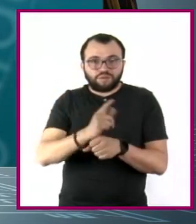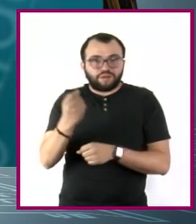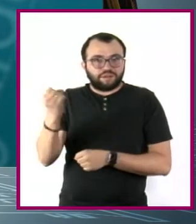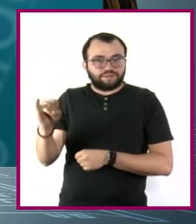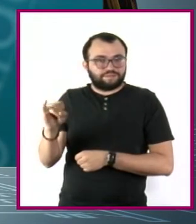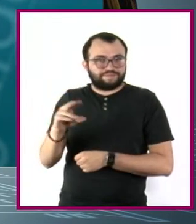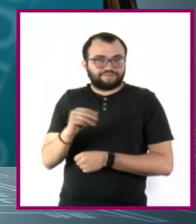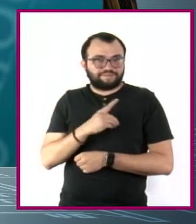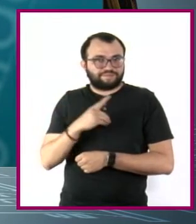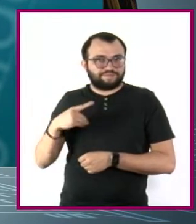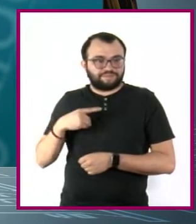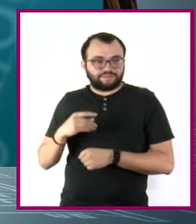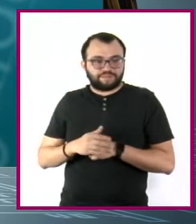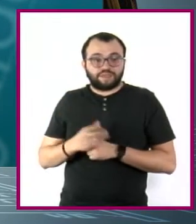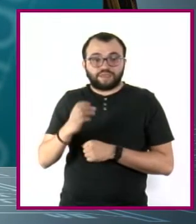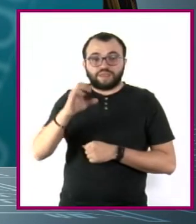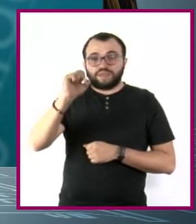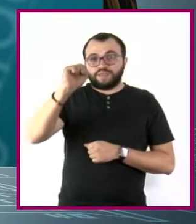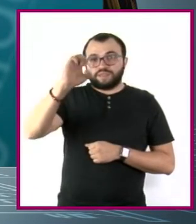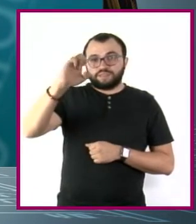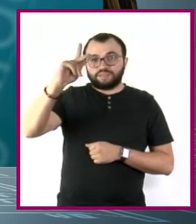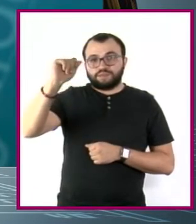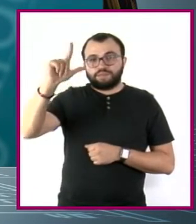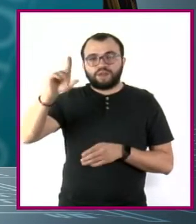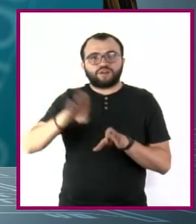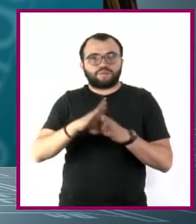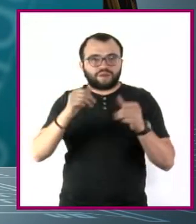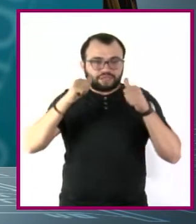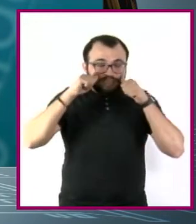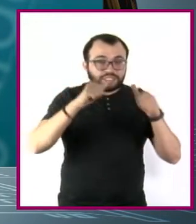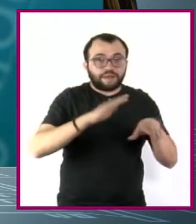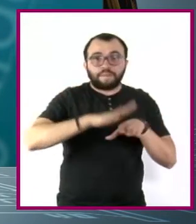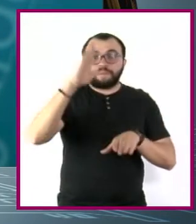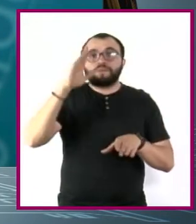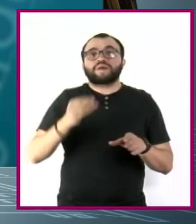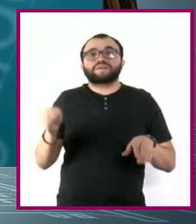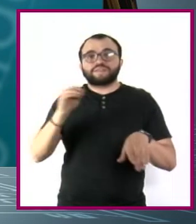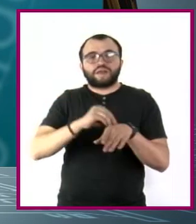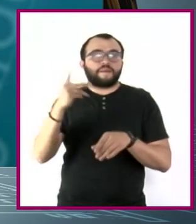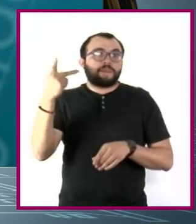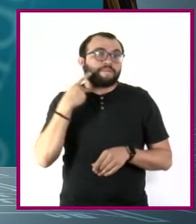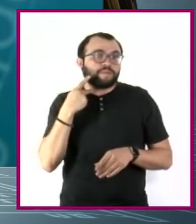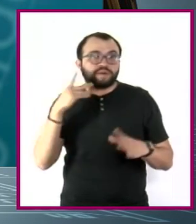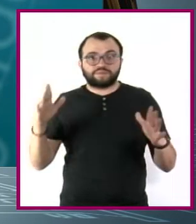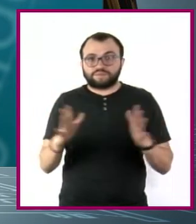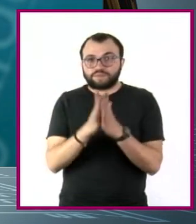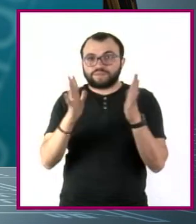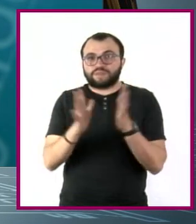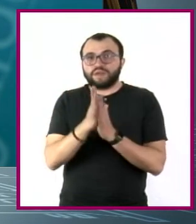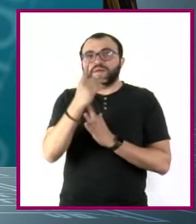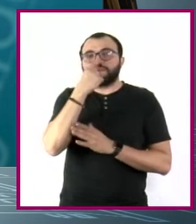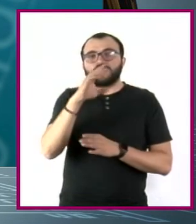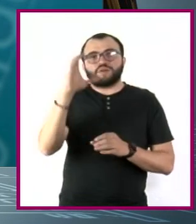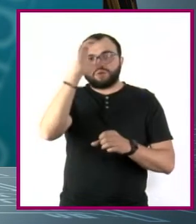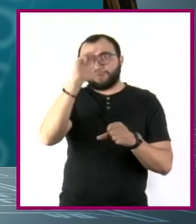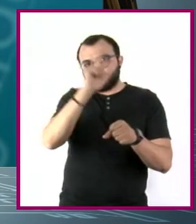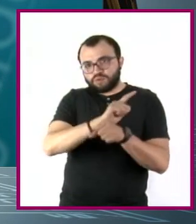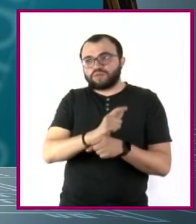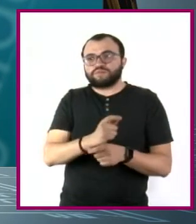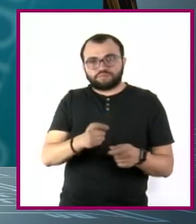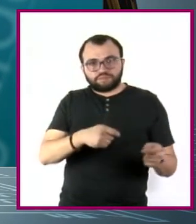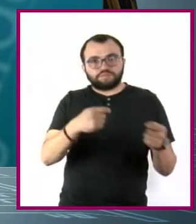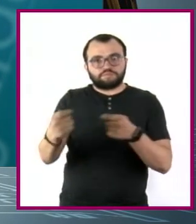recomendaciones que da la CEPAL, se pone énfasis en la importancia de implementar políticas participativas que sean culturalmente